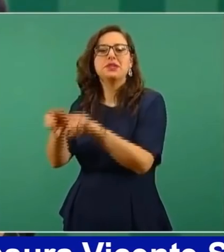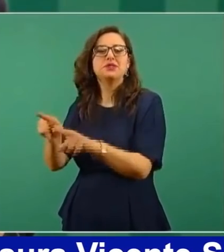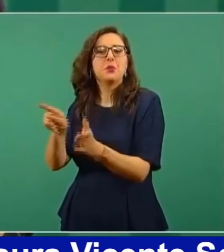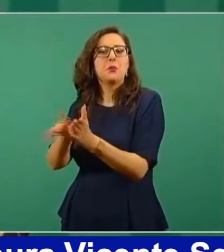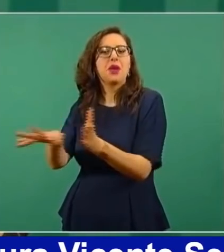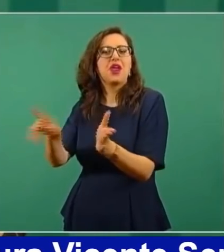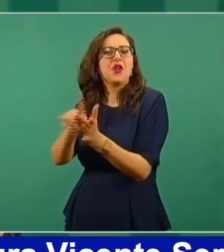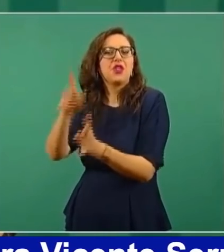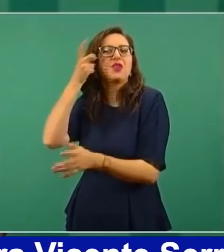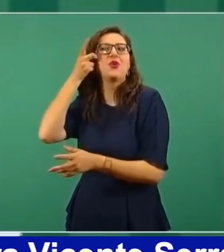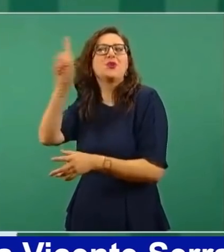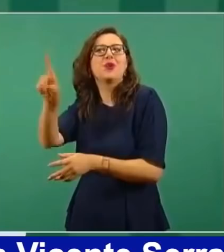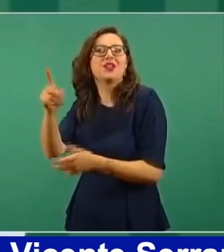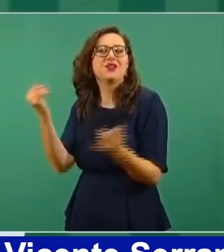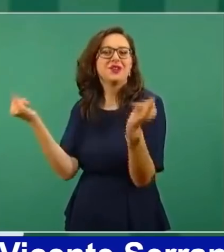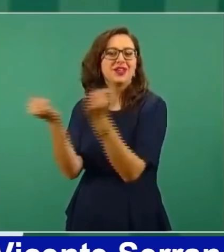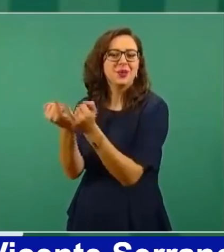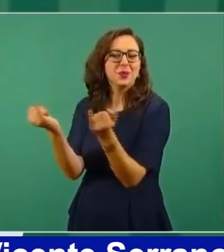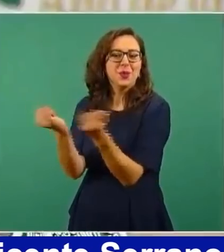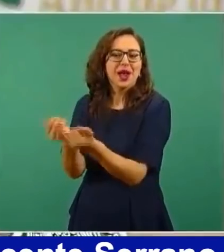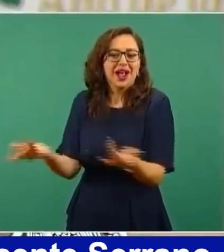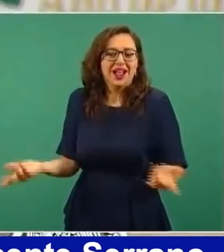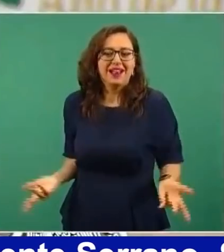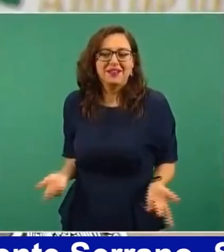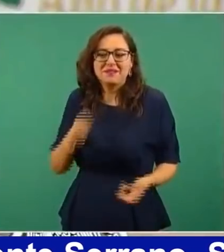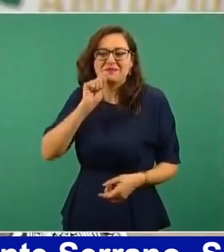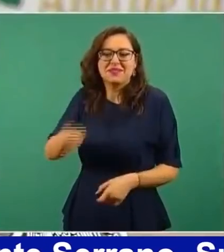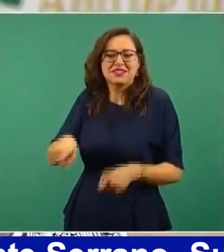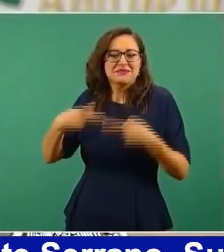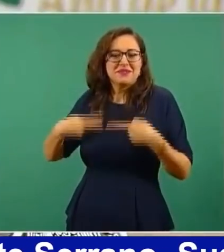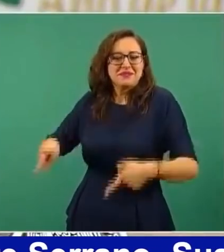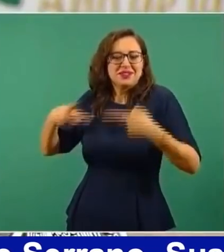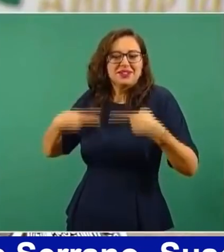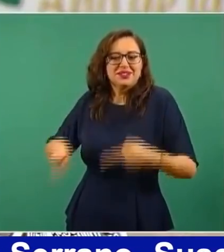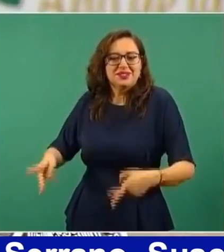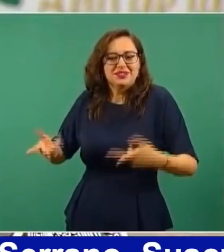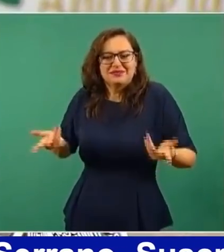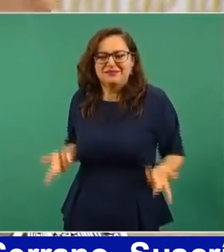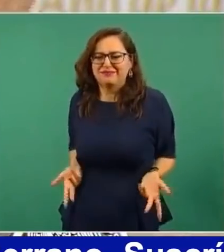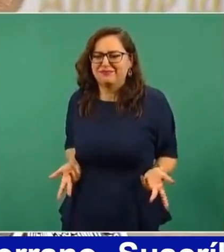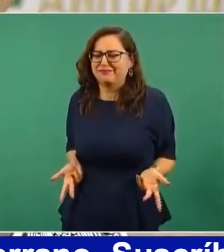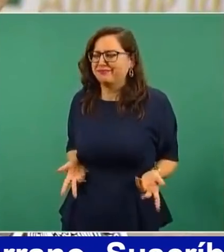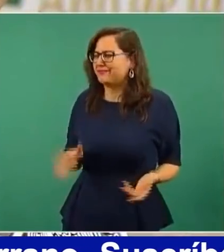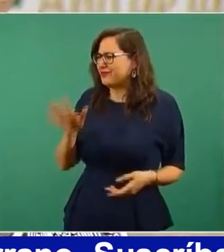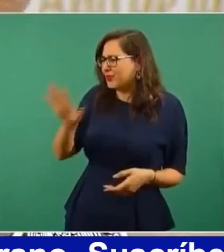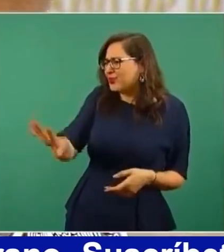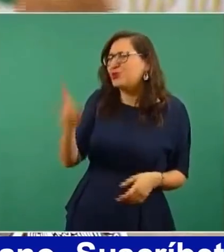¿Qué hacen los dueños de medios metidos en